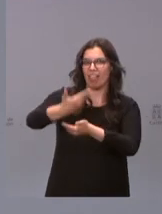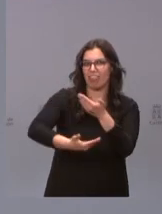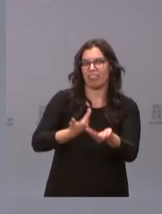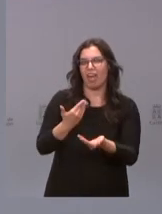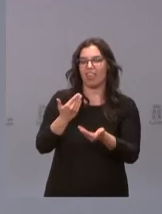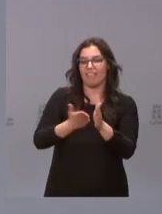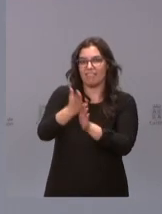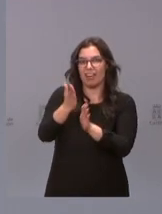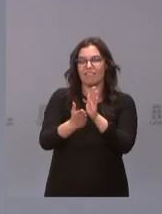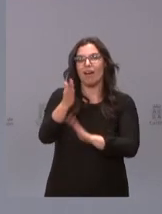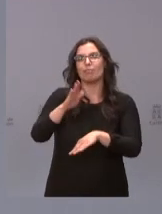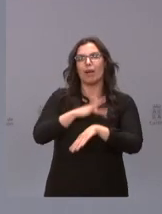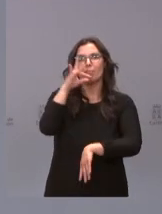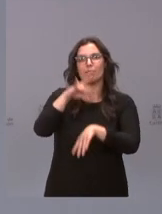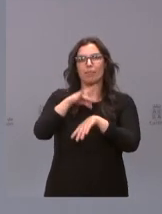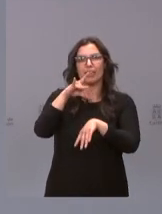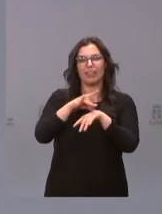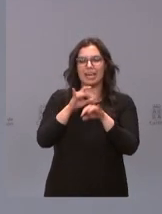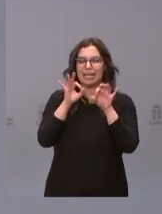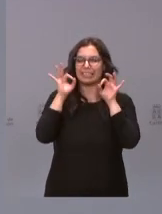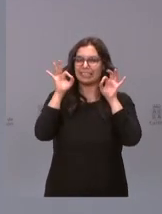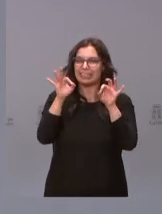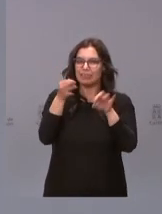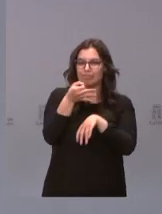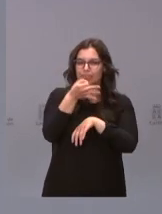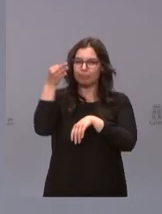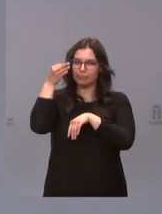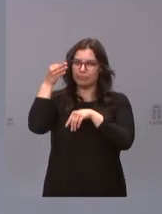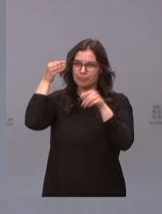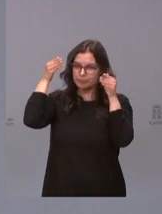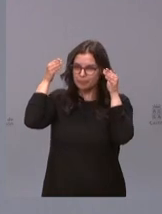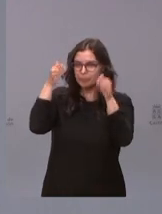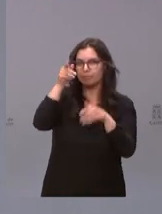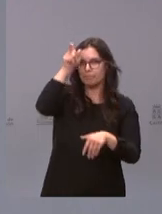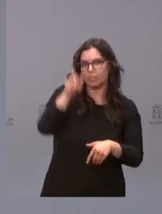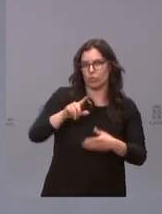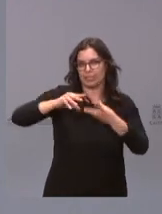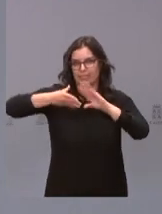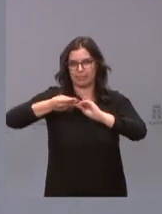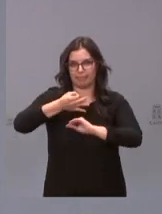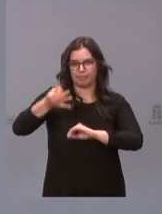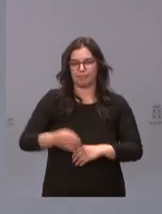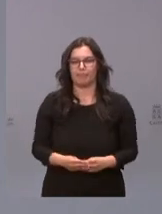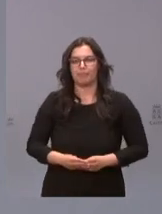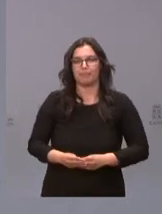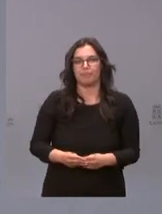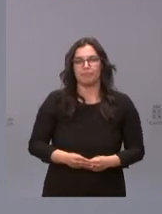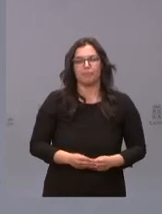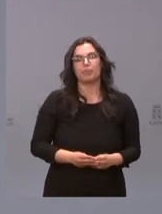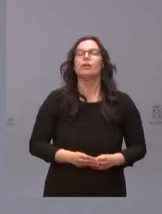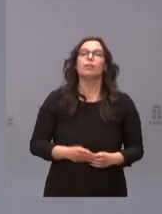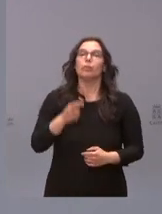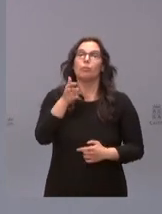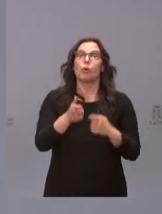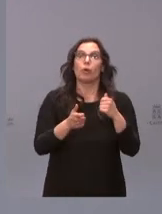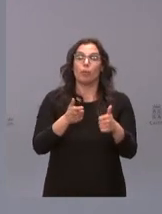camino hacia la medicina de precisión más importante en estos momentos. Estamos logrando una incidencia más baja